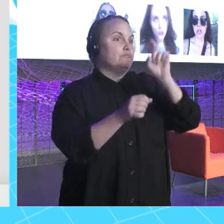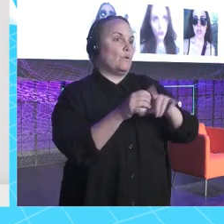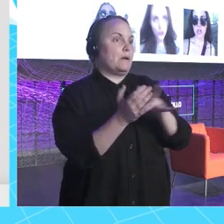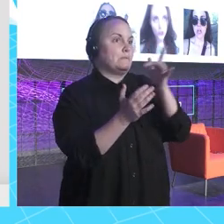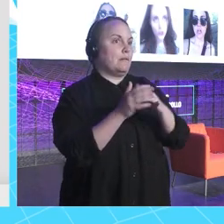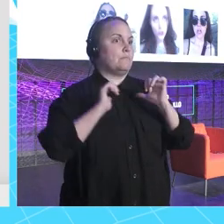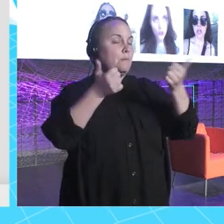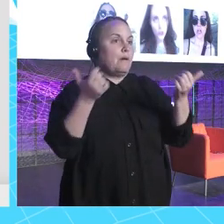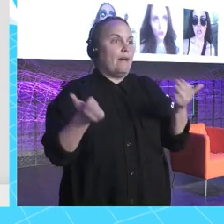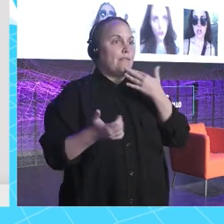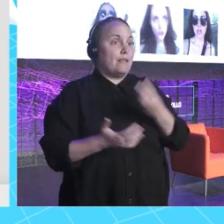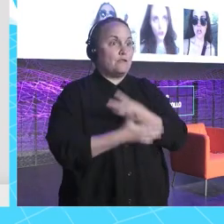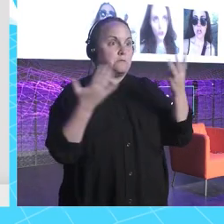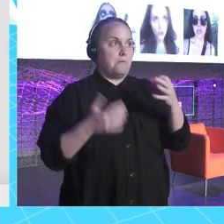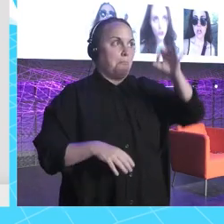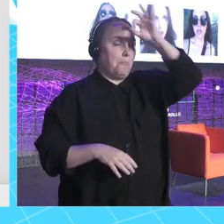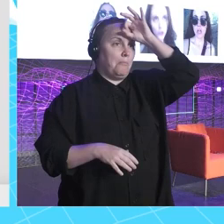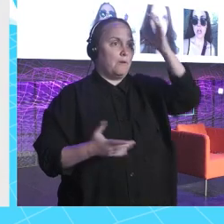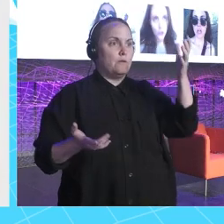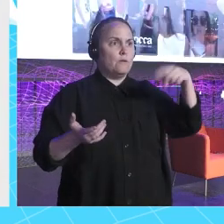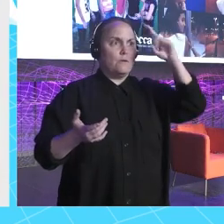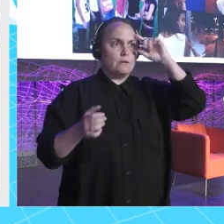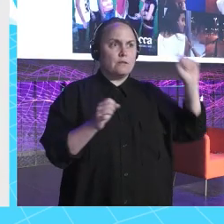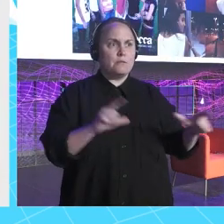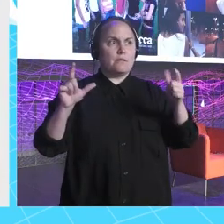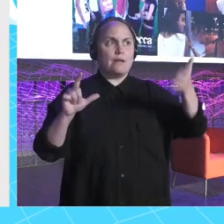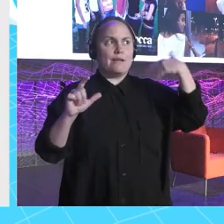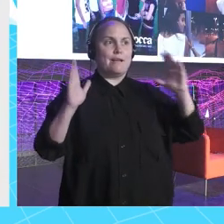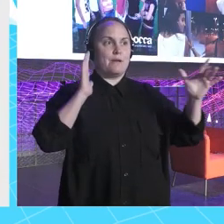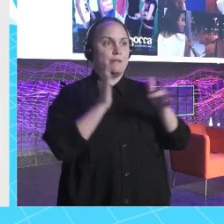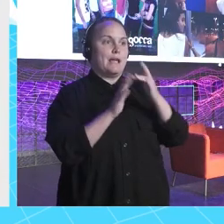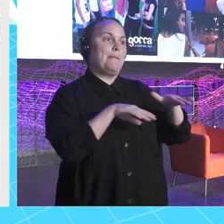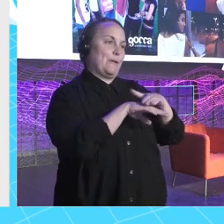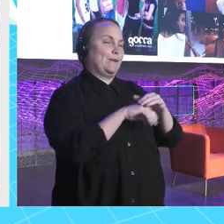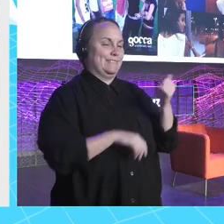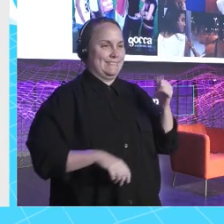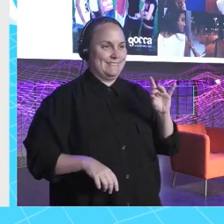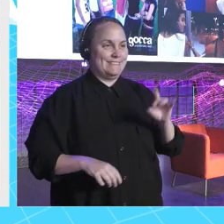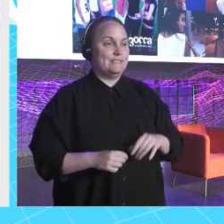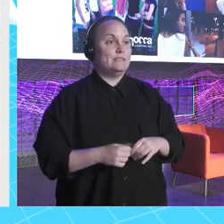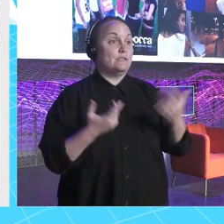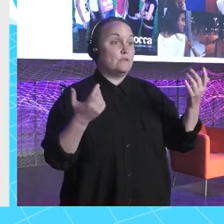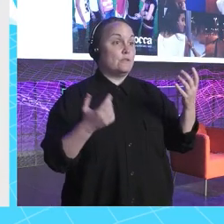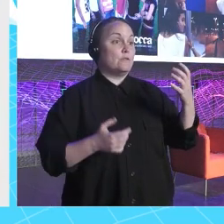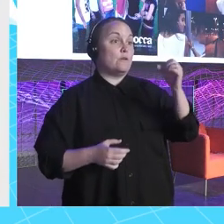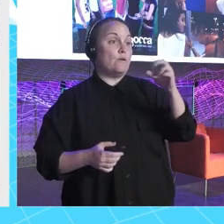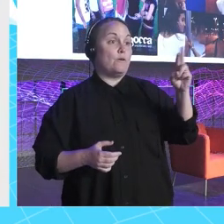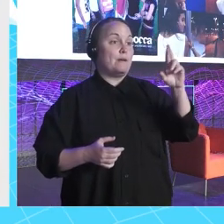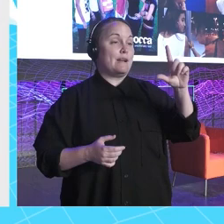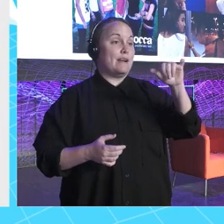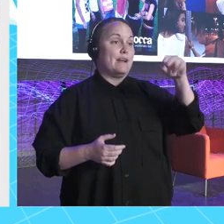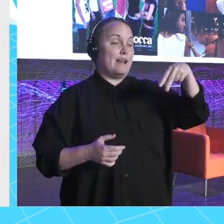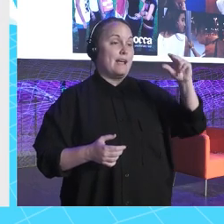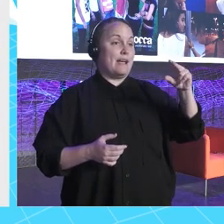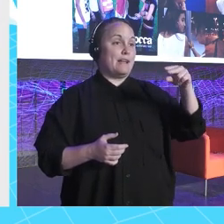tener ni idea que teníamos 18 años. No sé si tengo alguna diapositiva de la revista. Perdón, sí, está aquí. Bueno, Overline Magazine es lo que veis arriba, Google, la